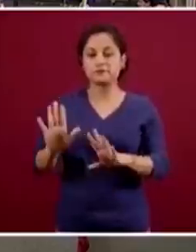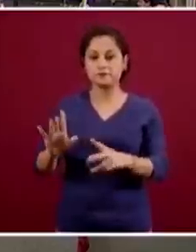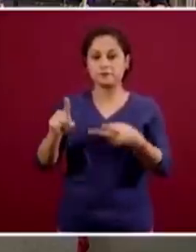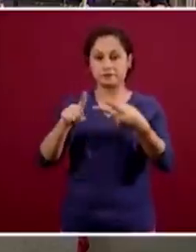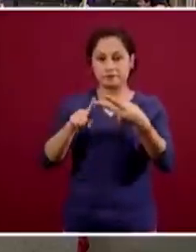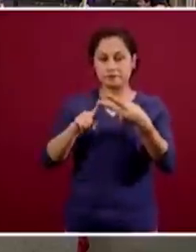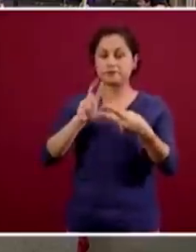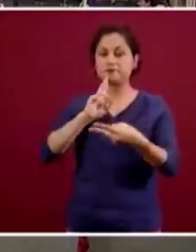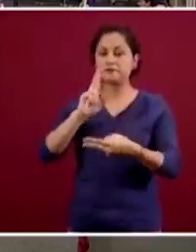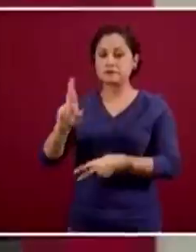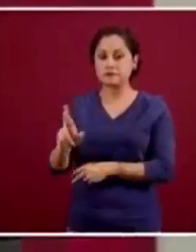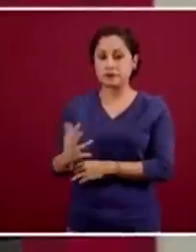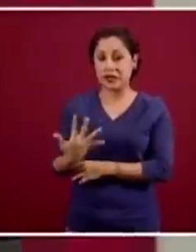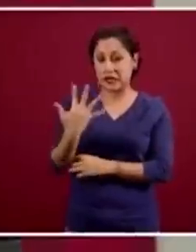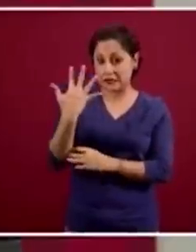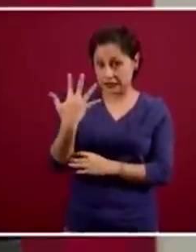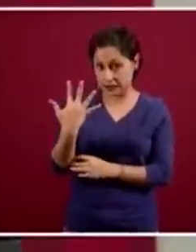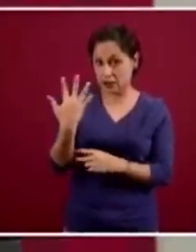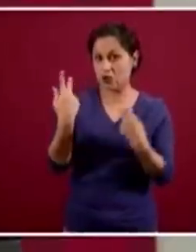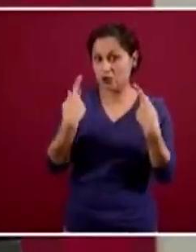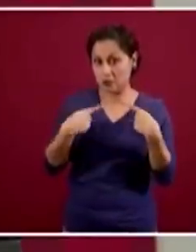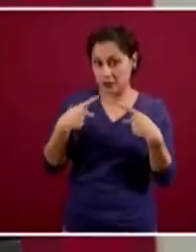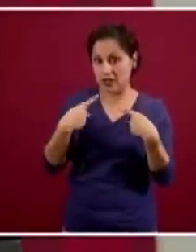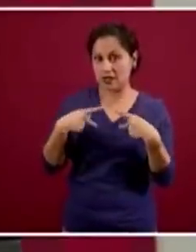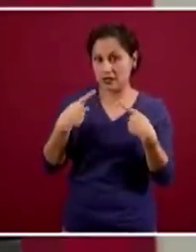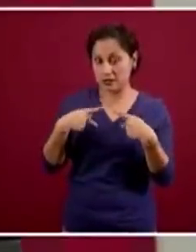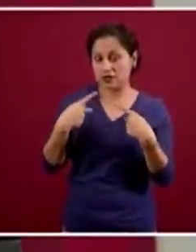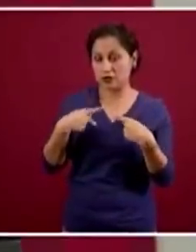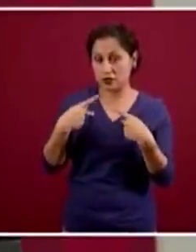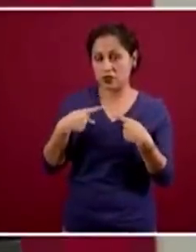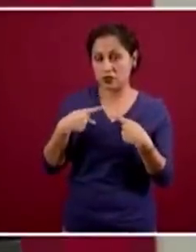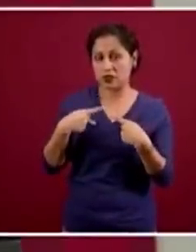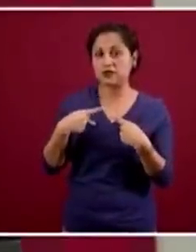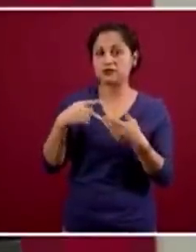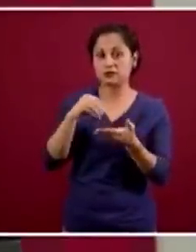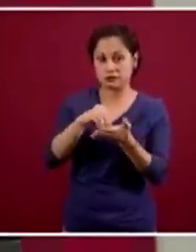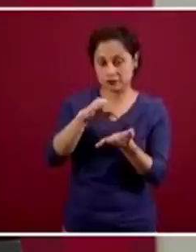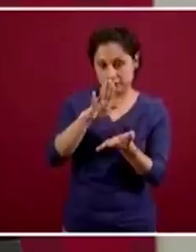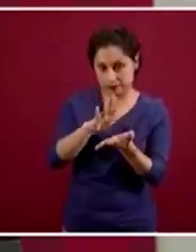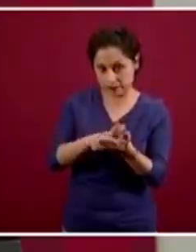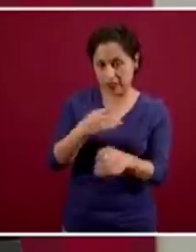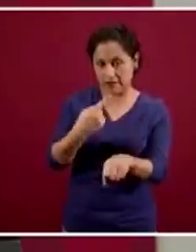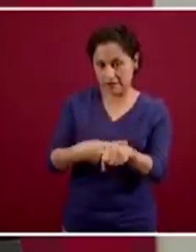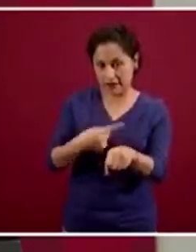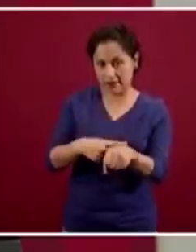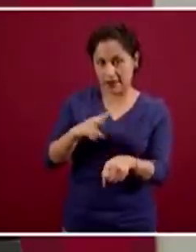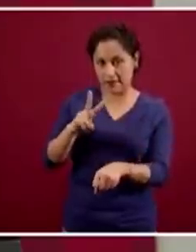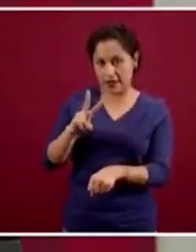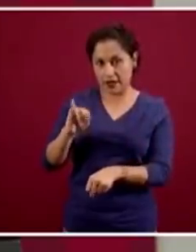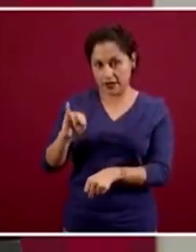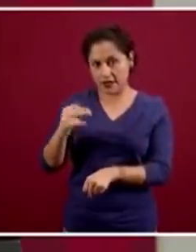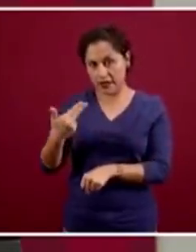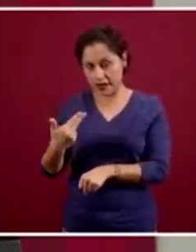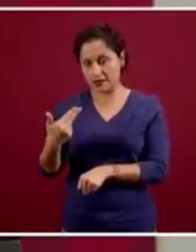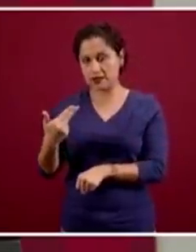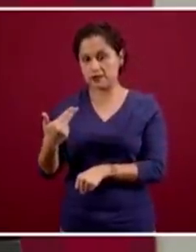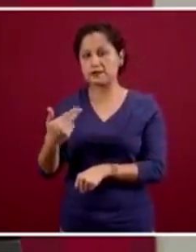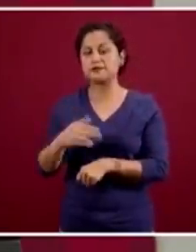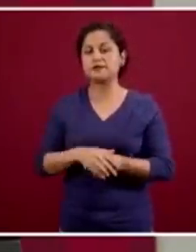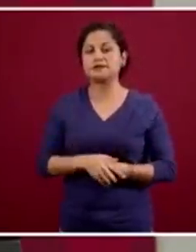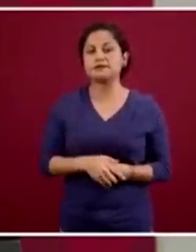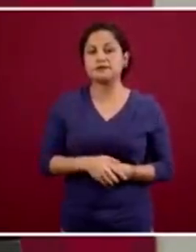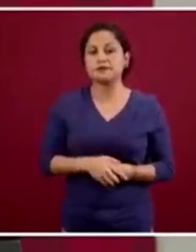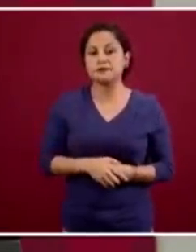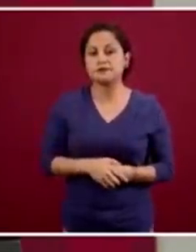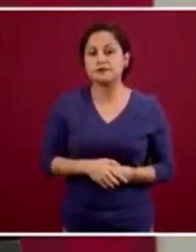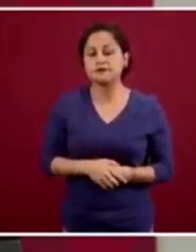Son cinco las personas que hasta el momento tenemos registradas y el llamado que hicimos